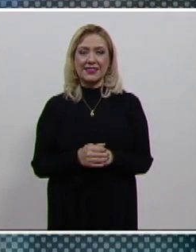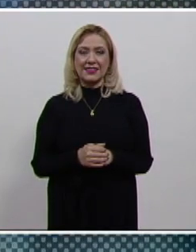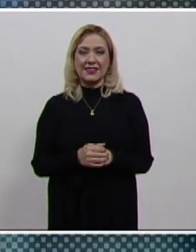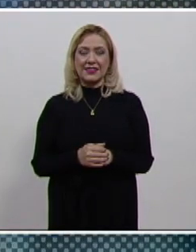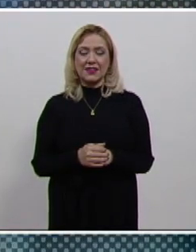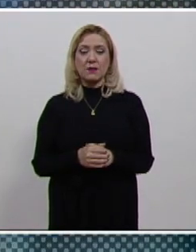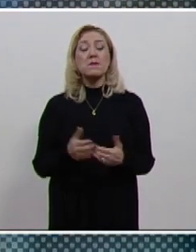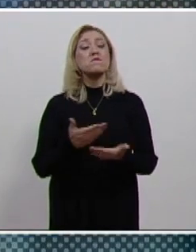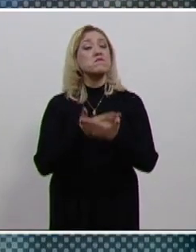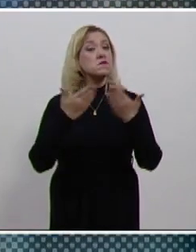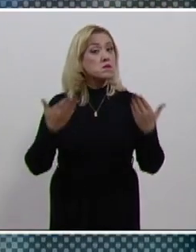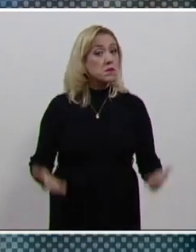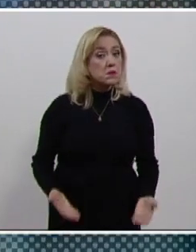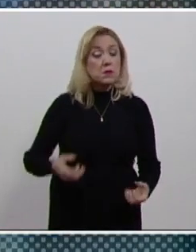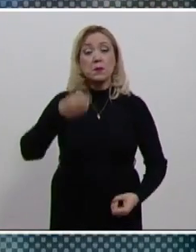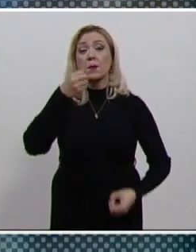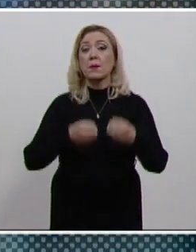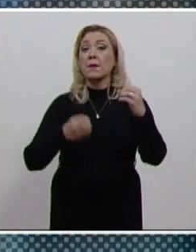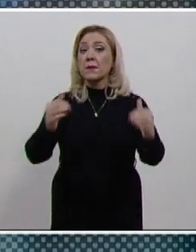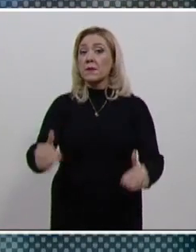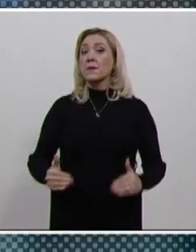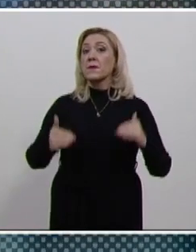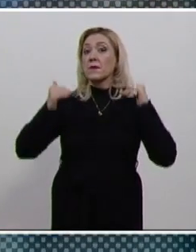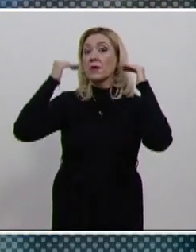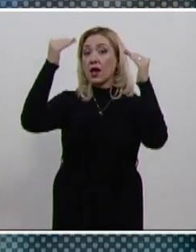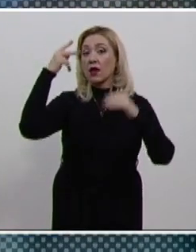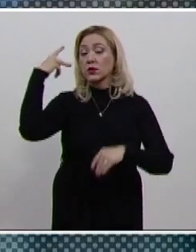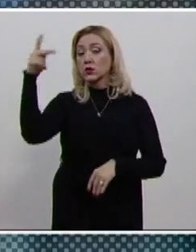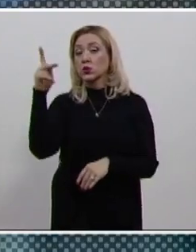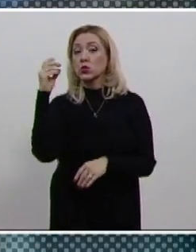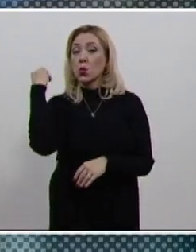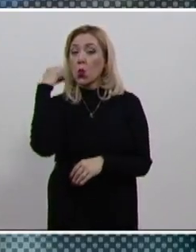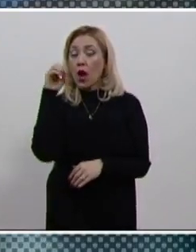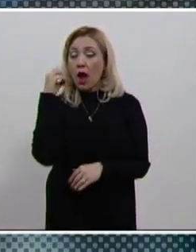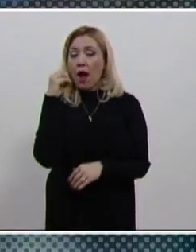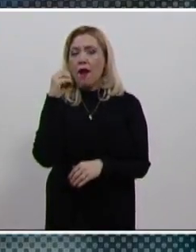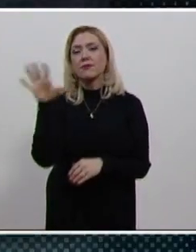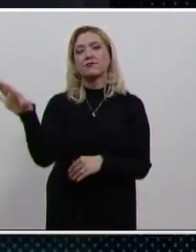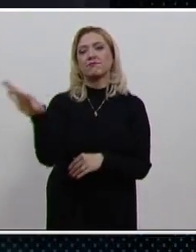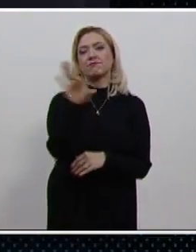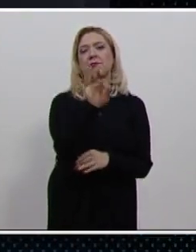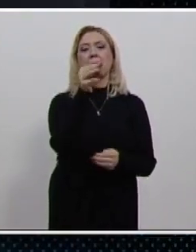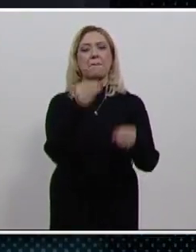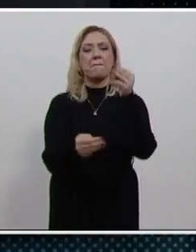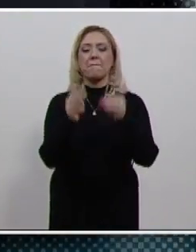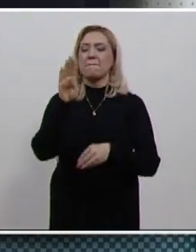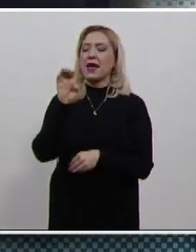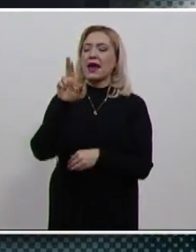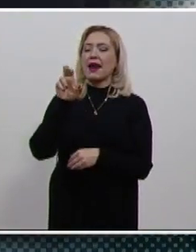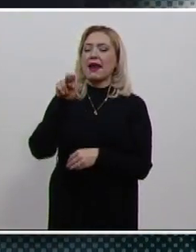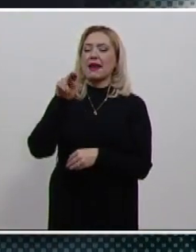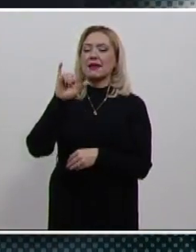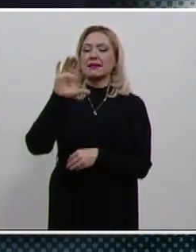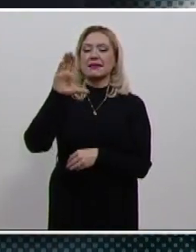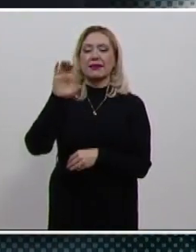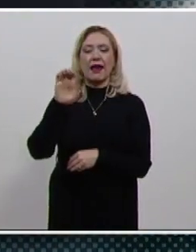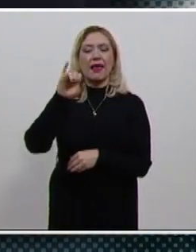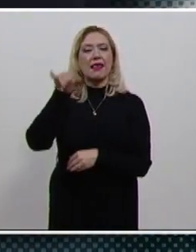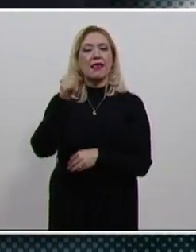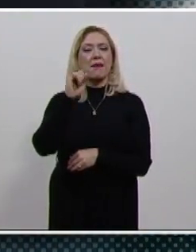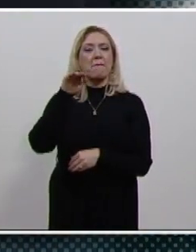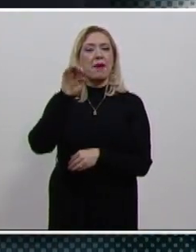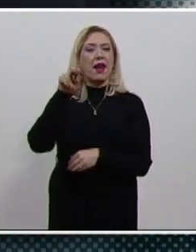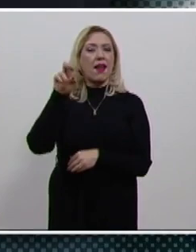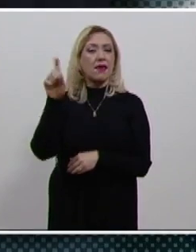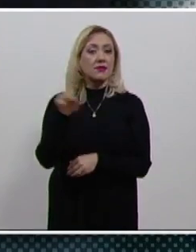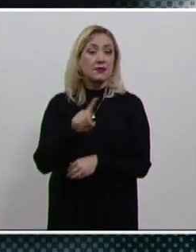El Pleno del Tribunal Superior de Justicia de Oaxaca nombró a la magistrada Berenice Ramírez Jiménez como presidenta